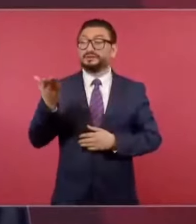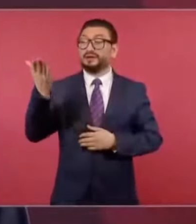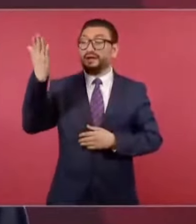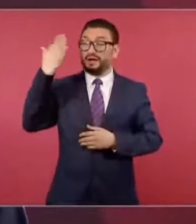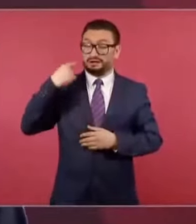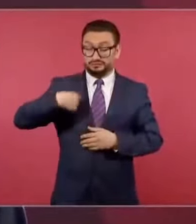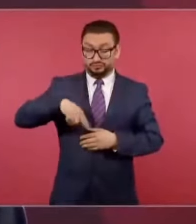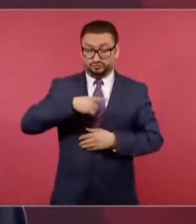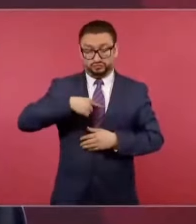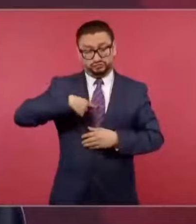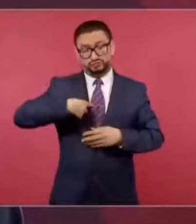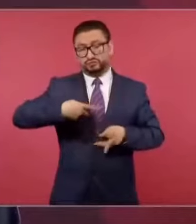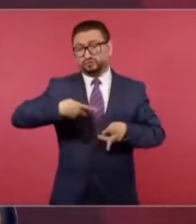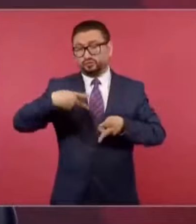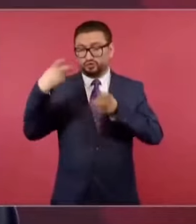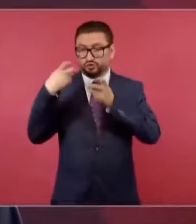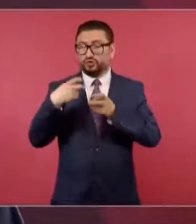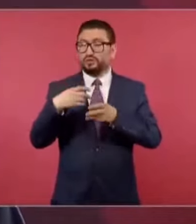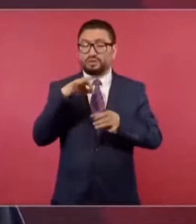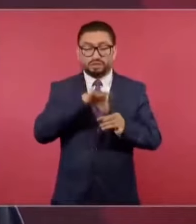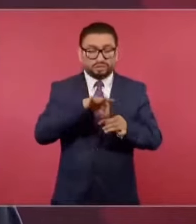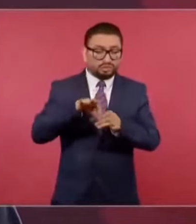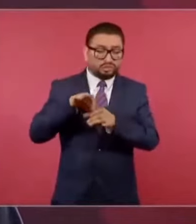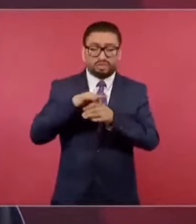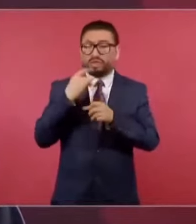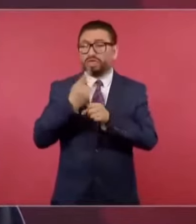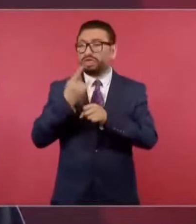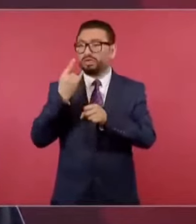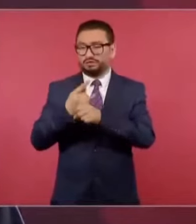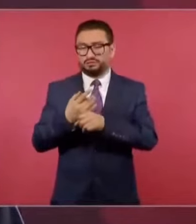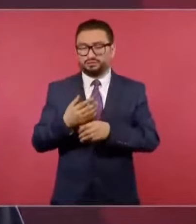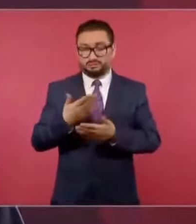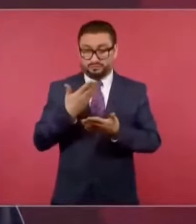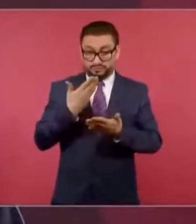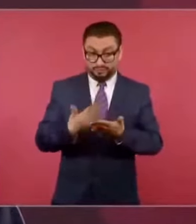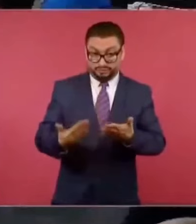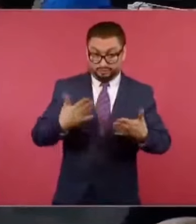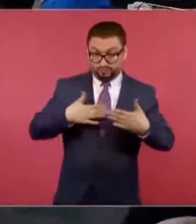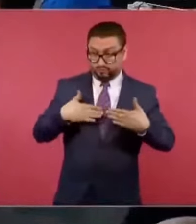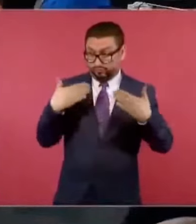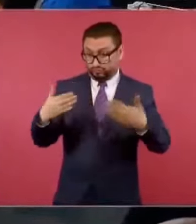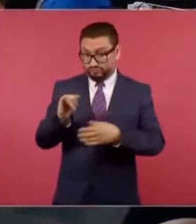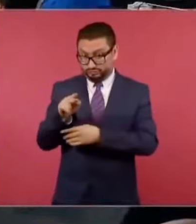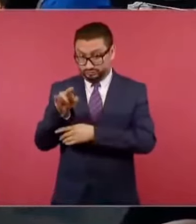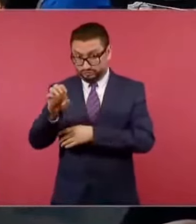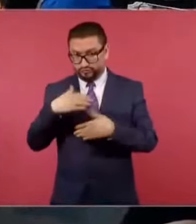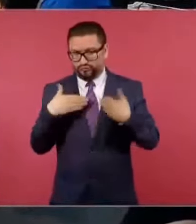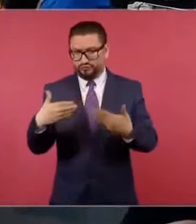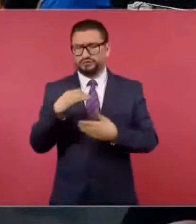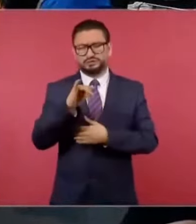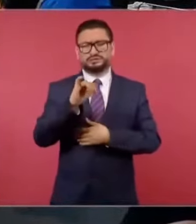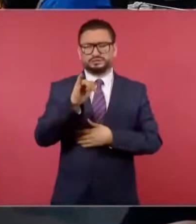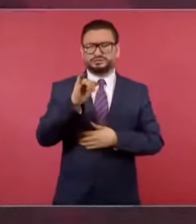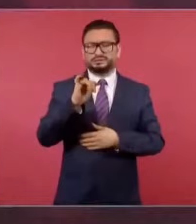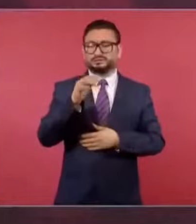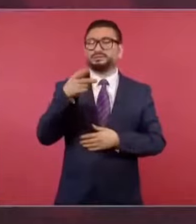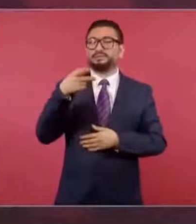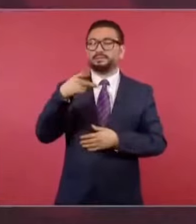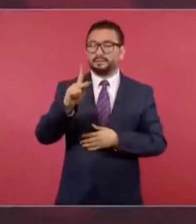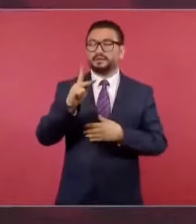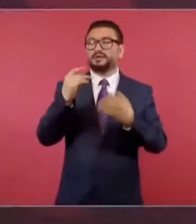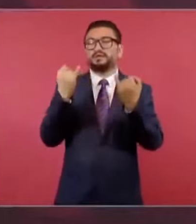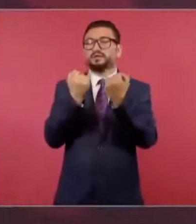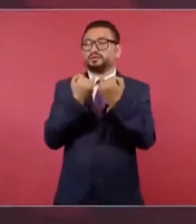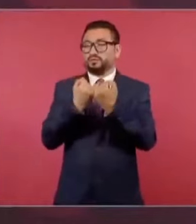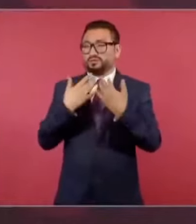las elecciones. Hoy hay confianza en la autoridad electoral. Sí, sí, pero además no sólo